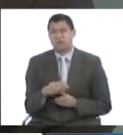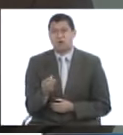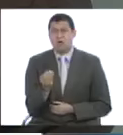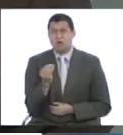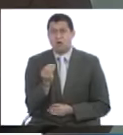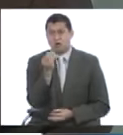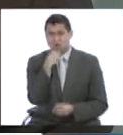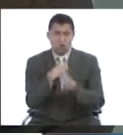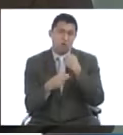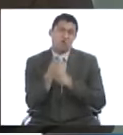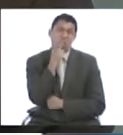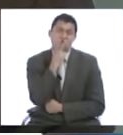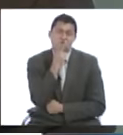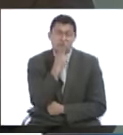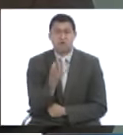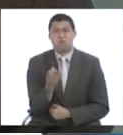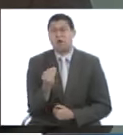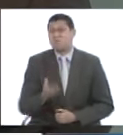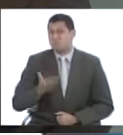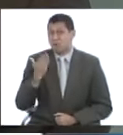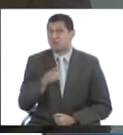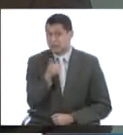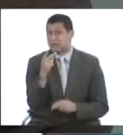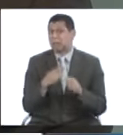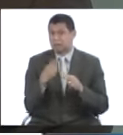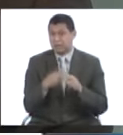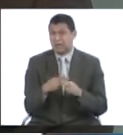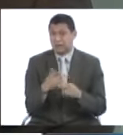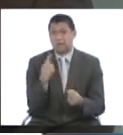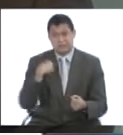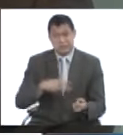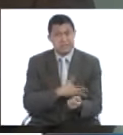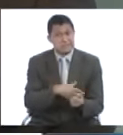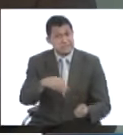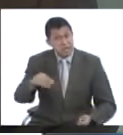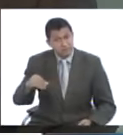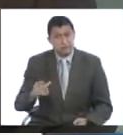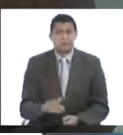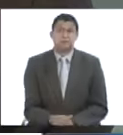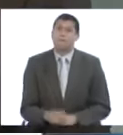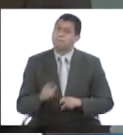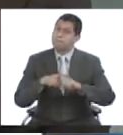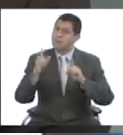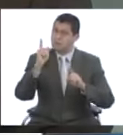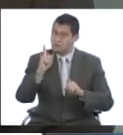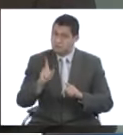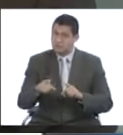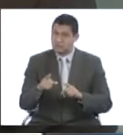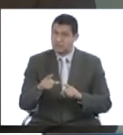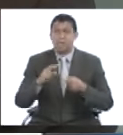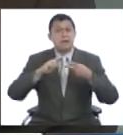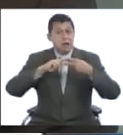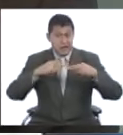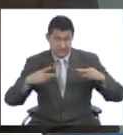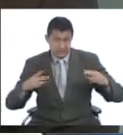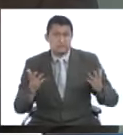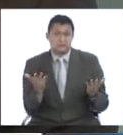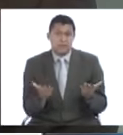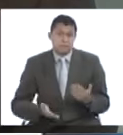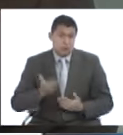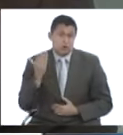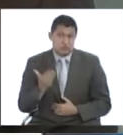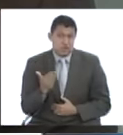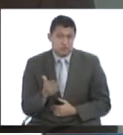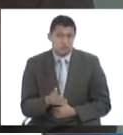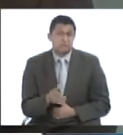el tabaco, el tabaquismo, un importante factor de riesgo para desarrollar la diabetes. Pero también está nuestra carga genética, la carga que viene